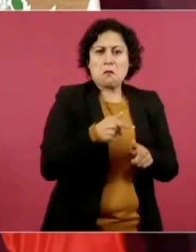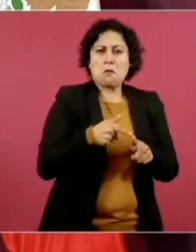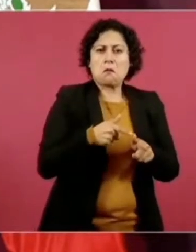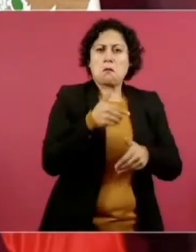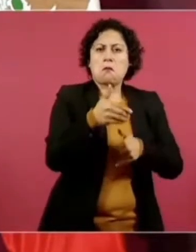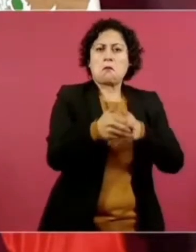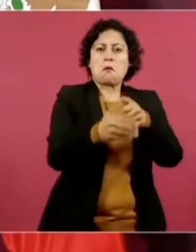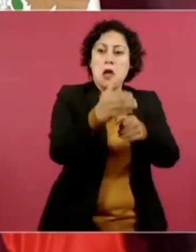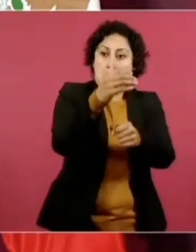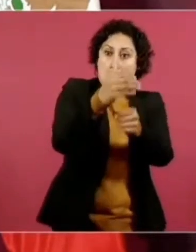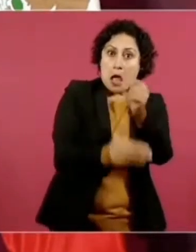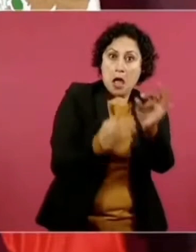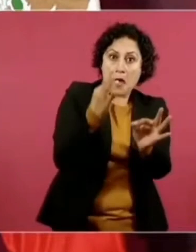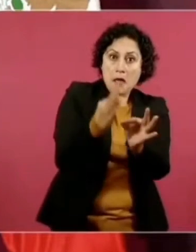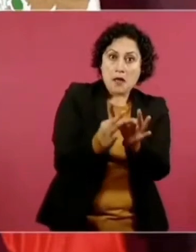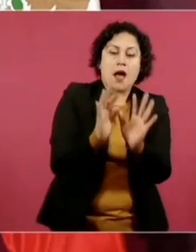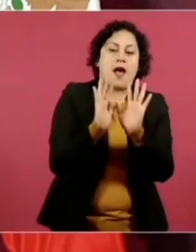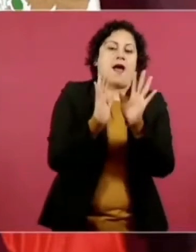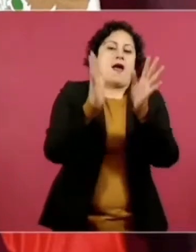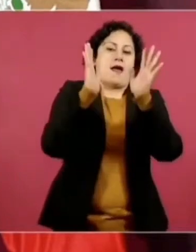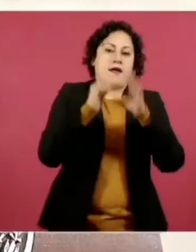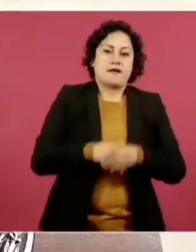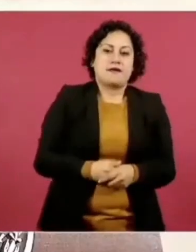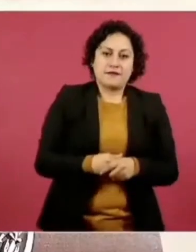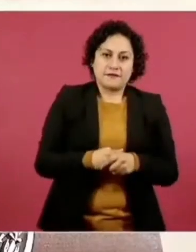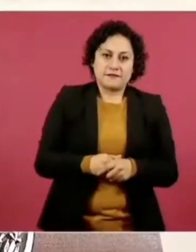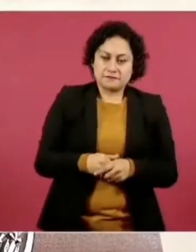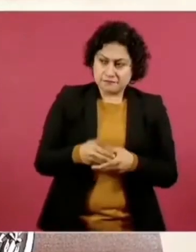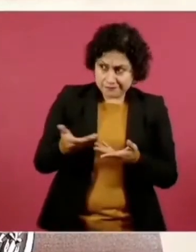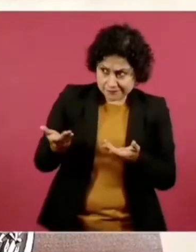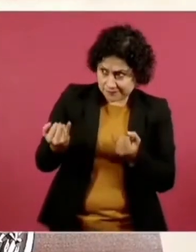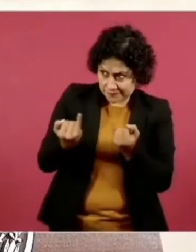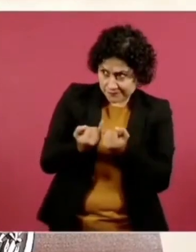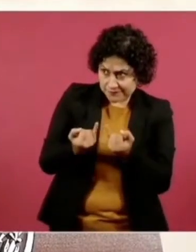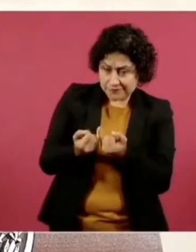que le sigan,